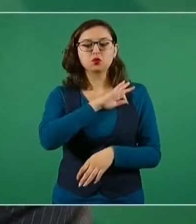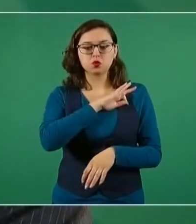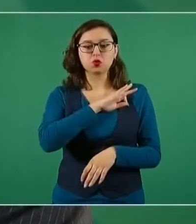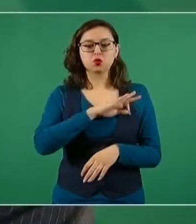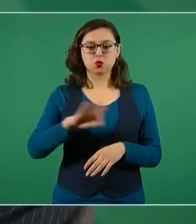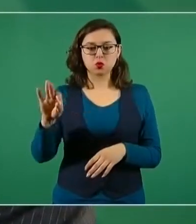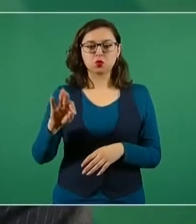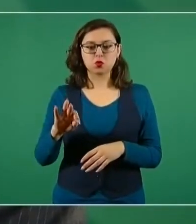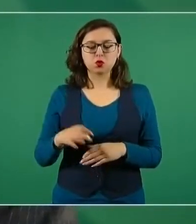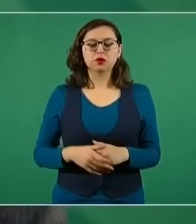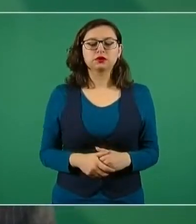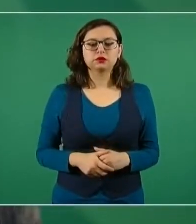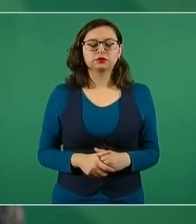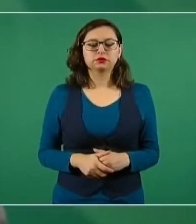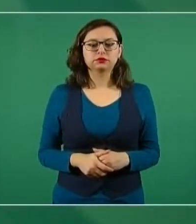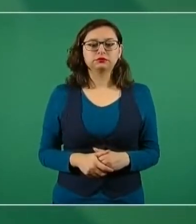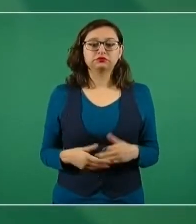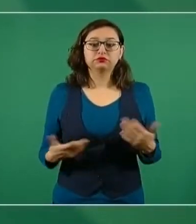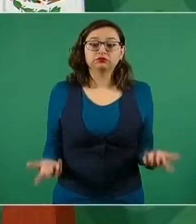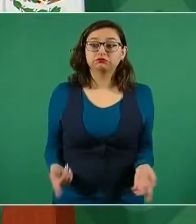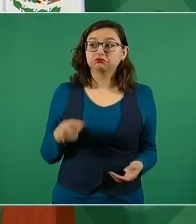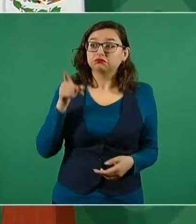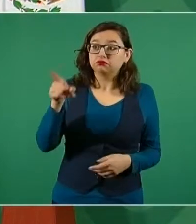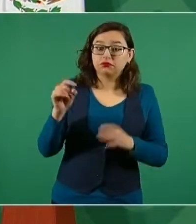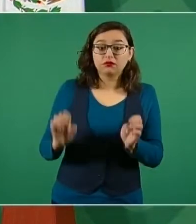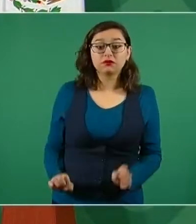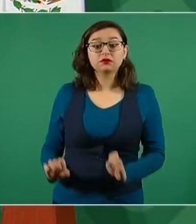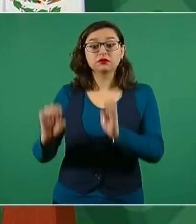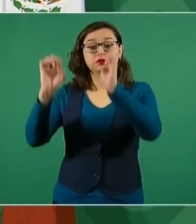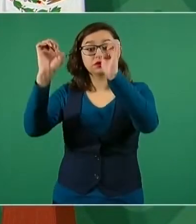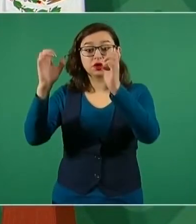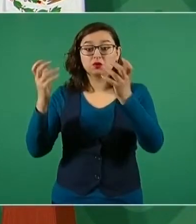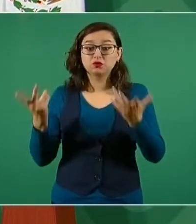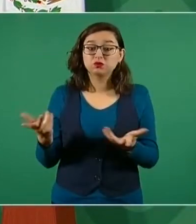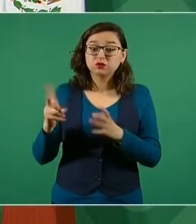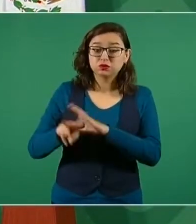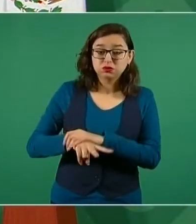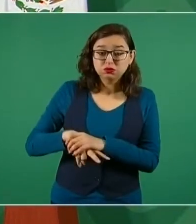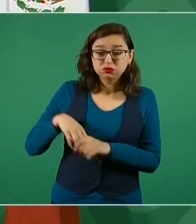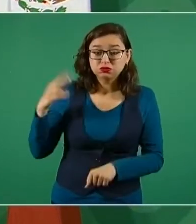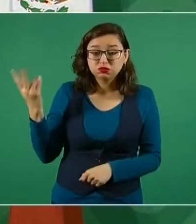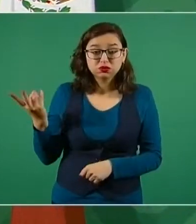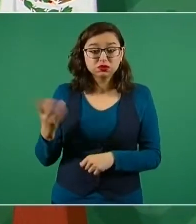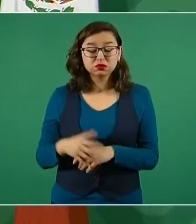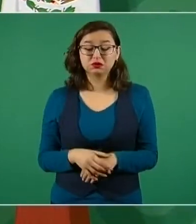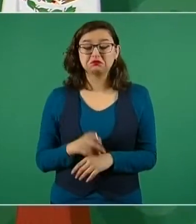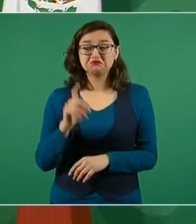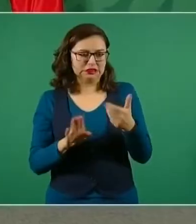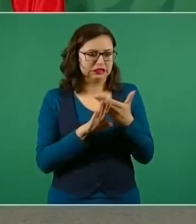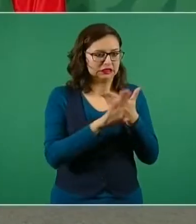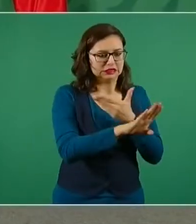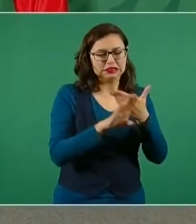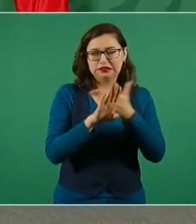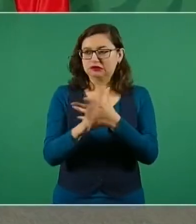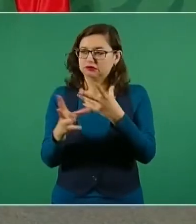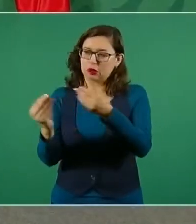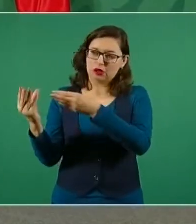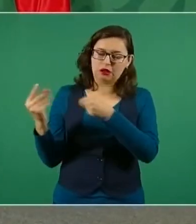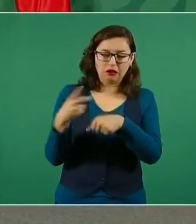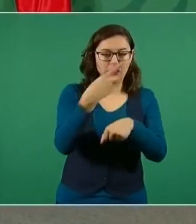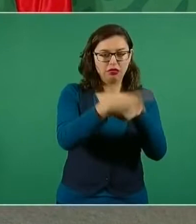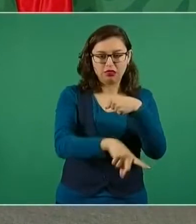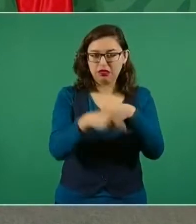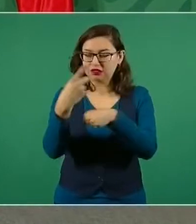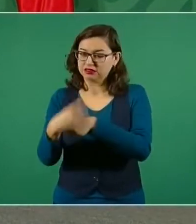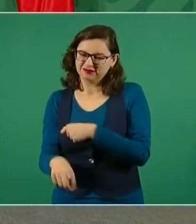trasladen a otras entidades como la de Bienestar a Oaxaca, Educación Pública a Puebla, Turismo a Quintana Roo, Pemex a